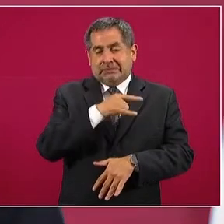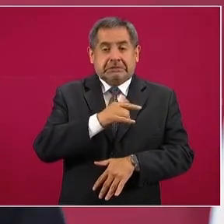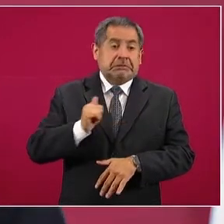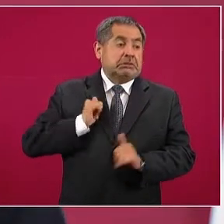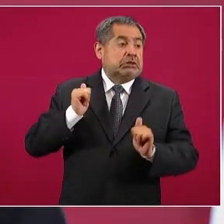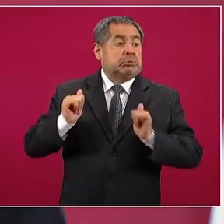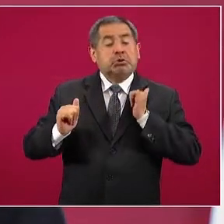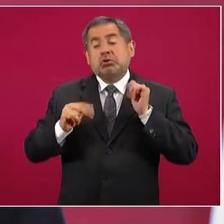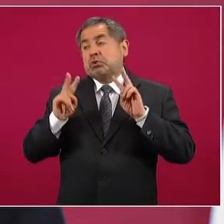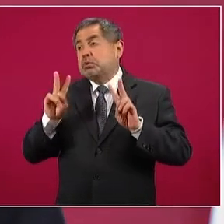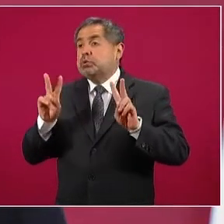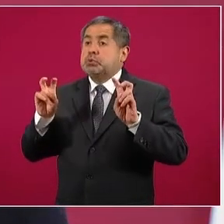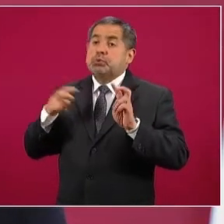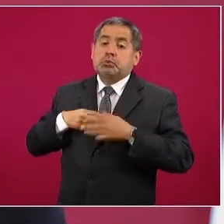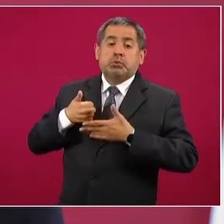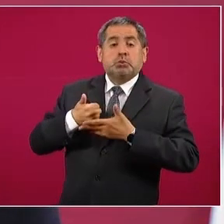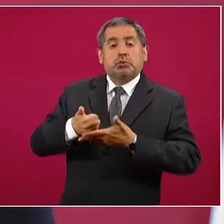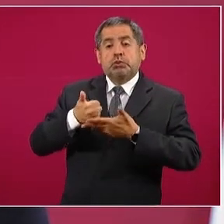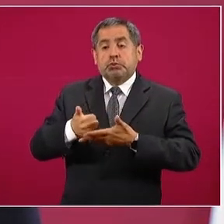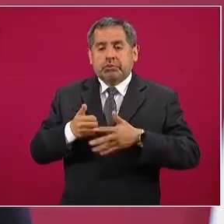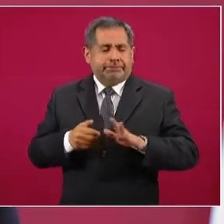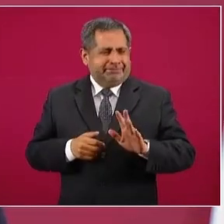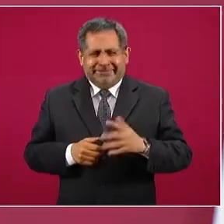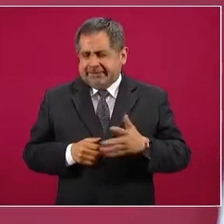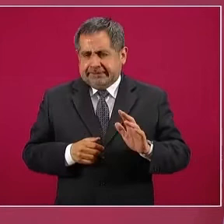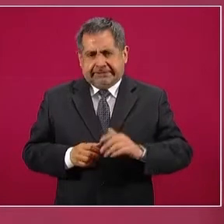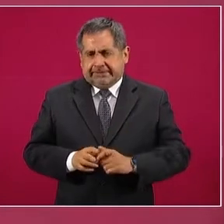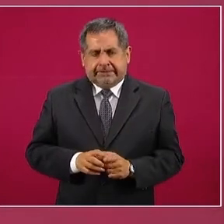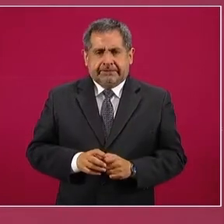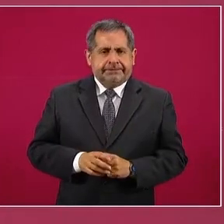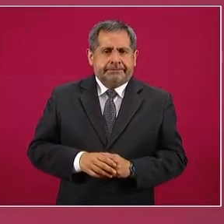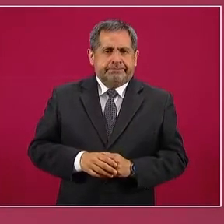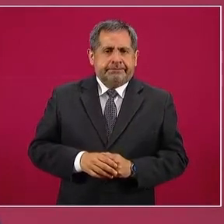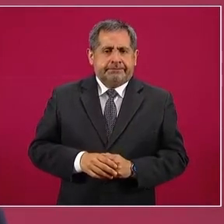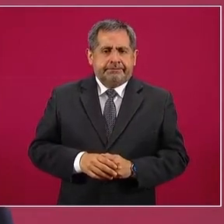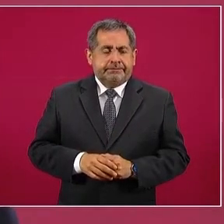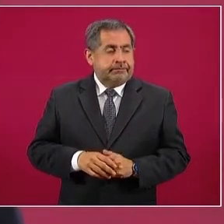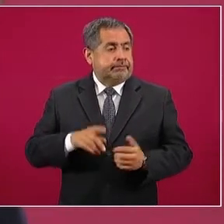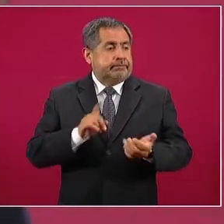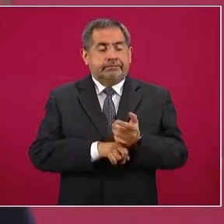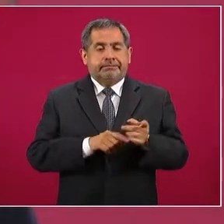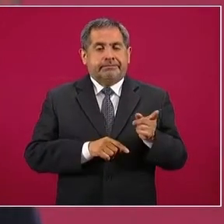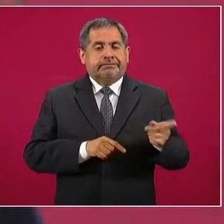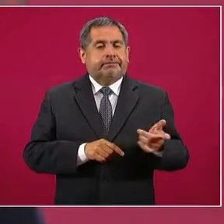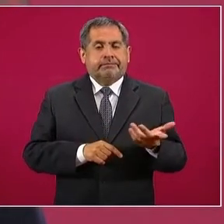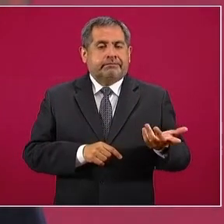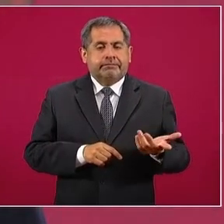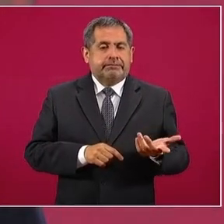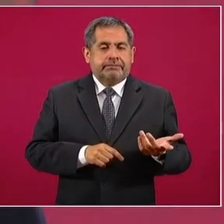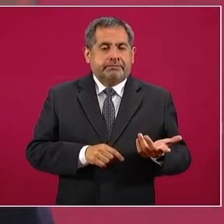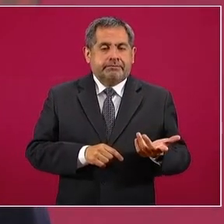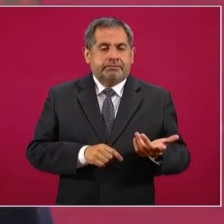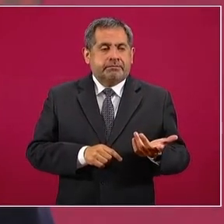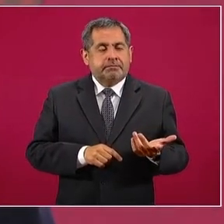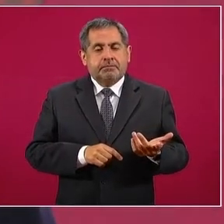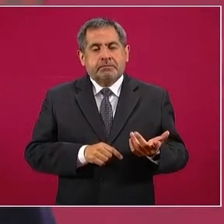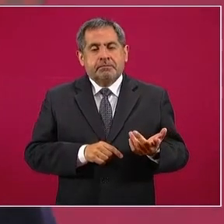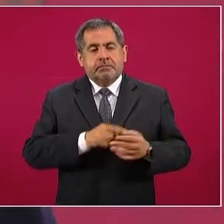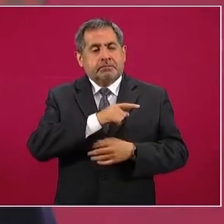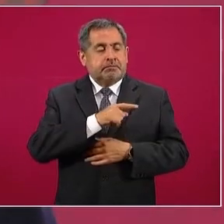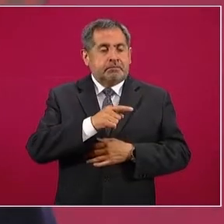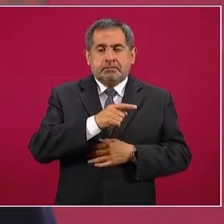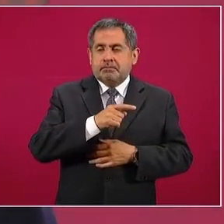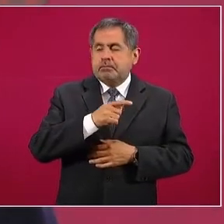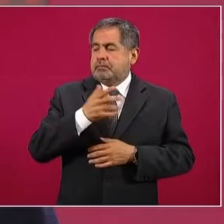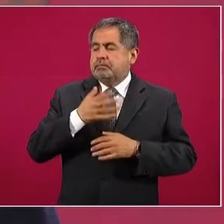que se quedaron colgados de la